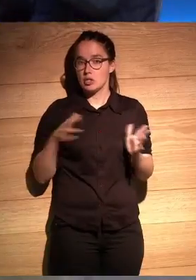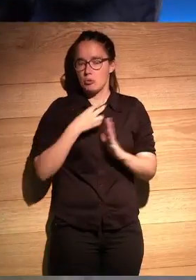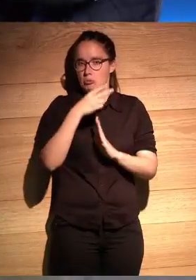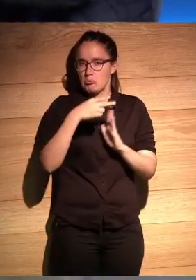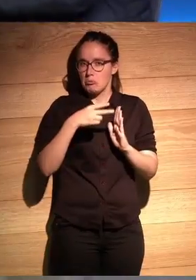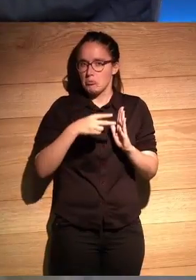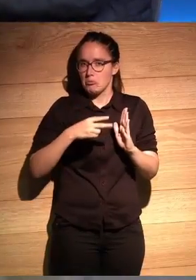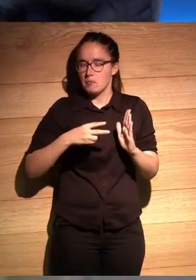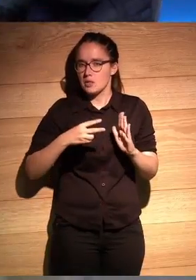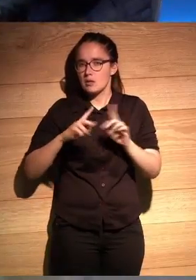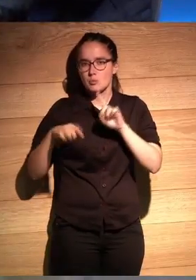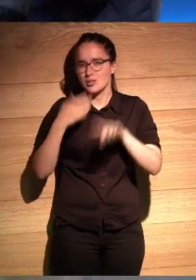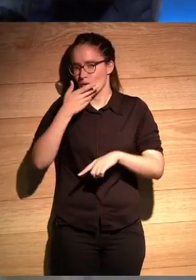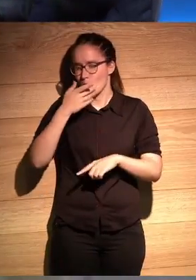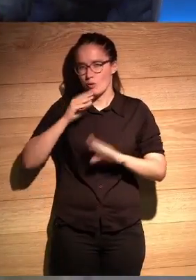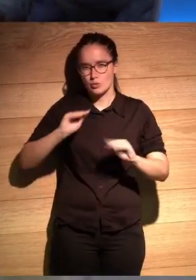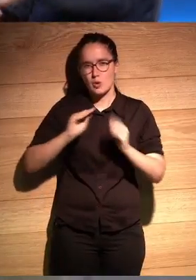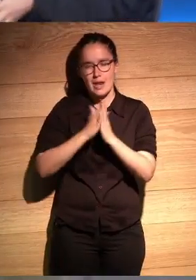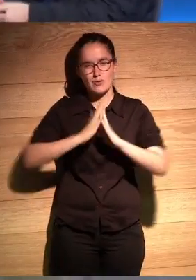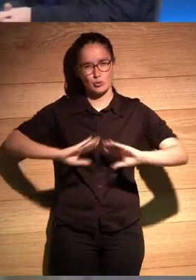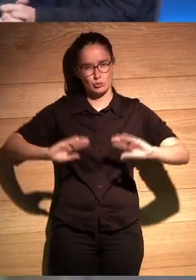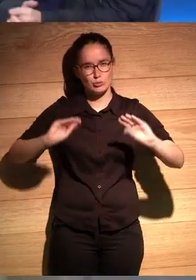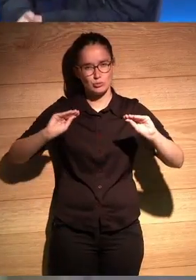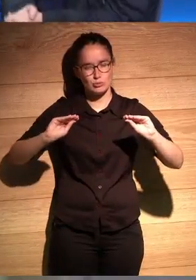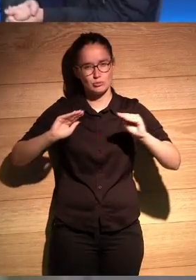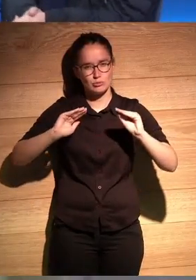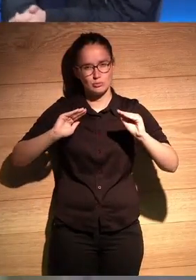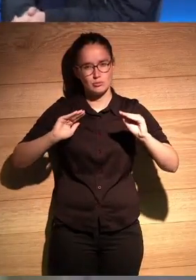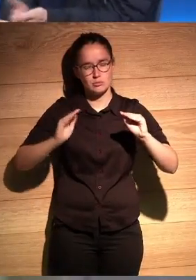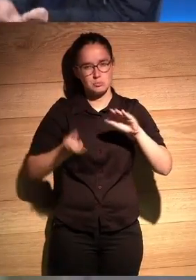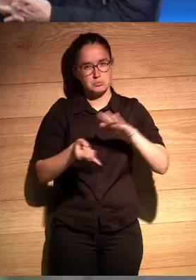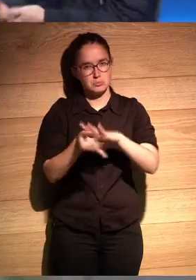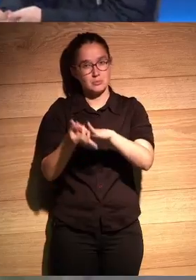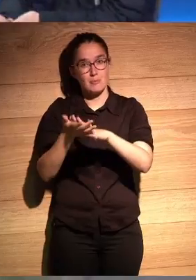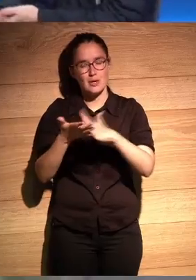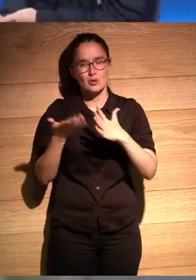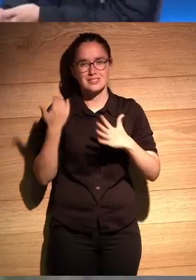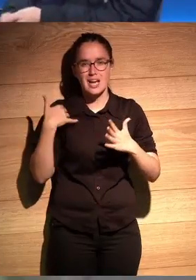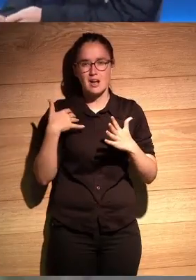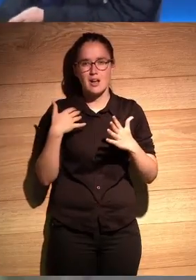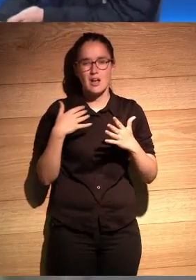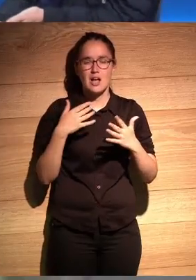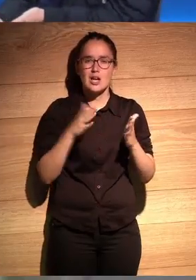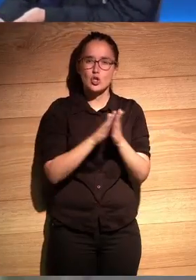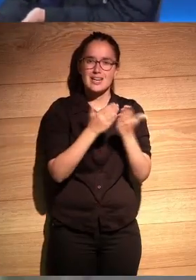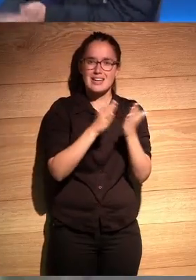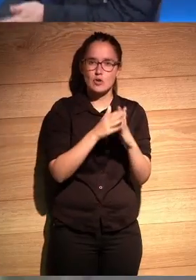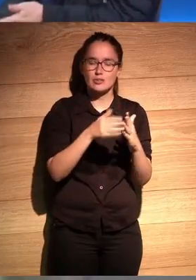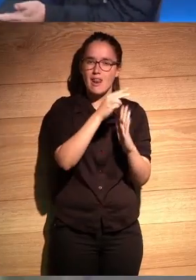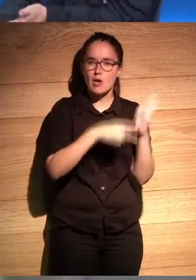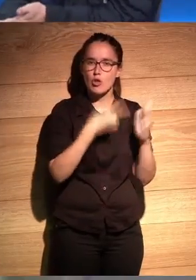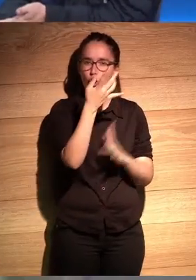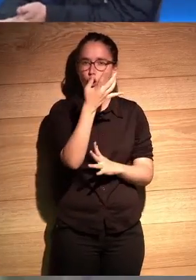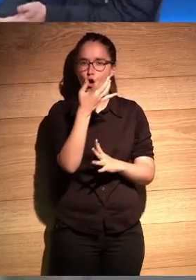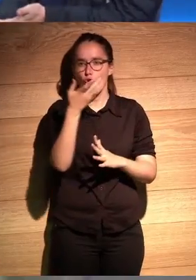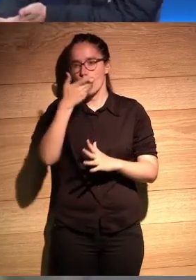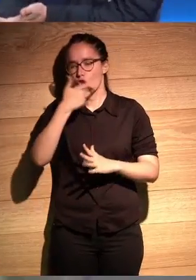leyendo ya habiéndolo conocido a Roberto los sucesivos libros que fue que fue sacando pero ya nunca quise releer los libros que había leído